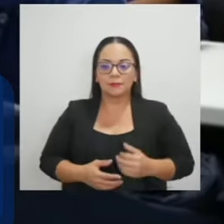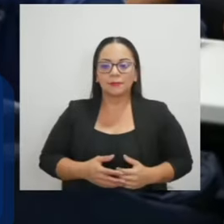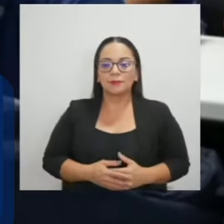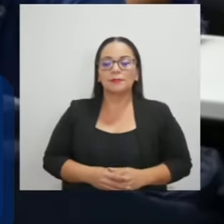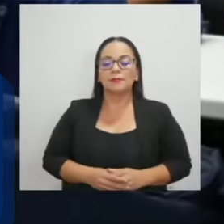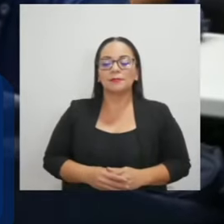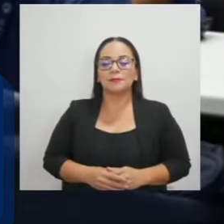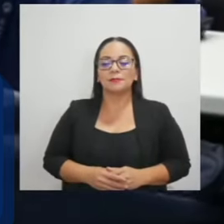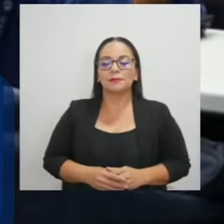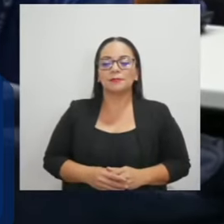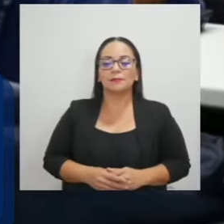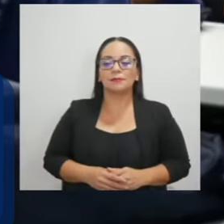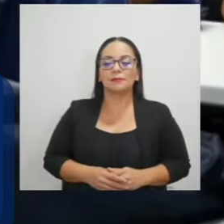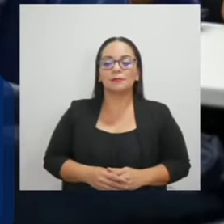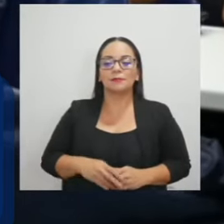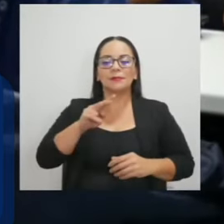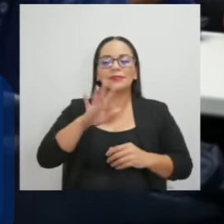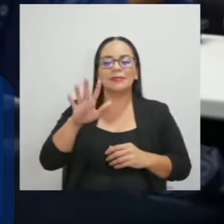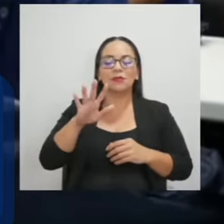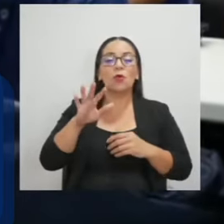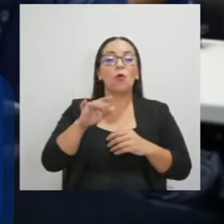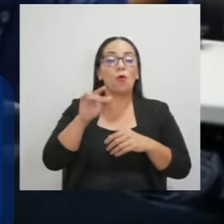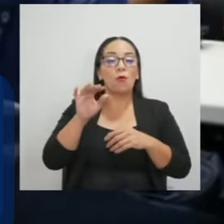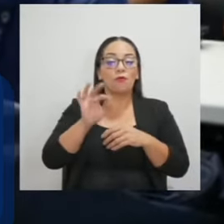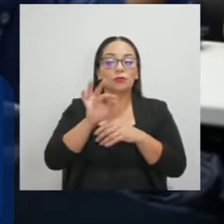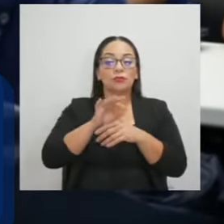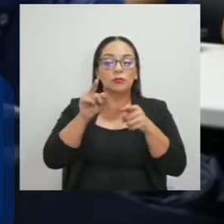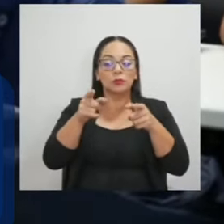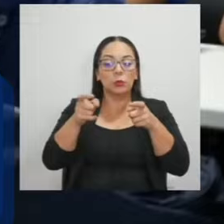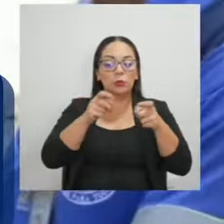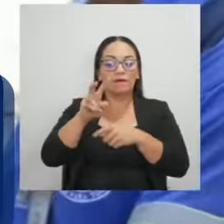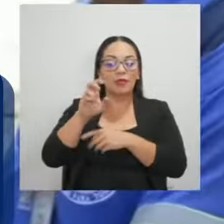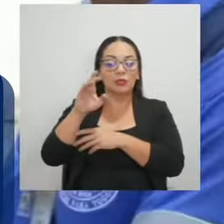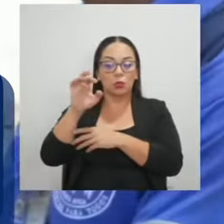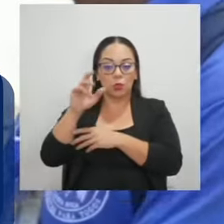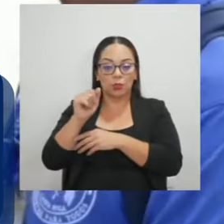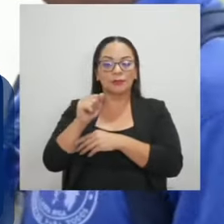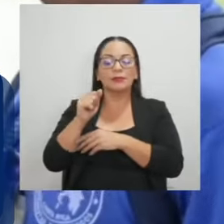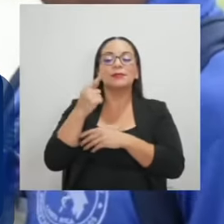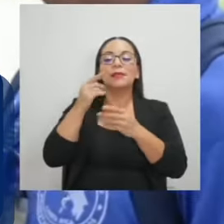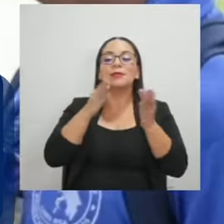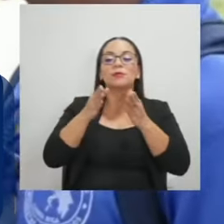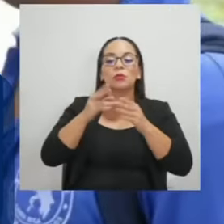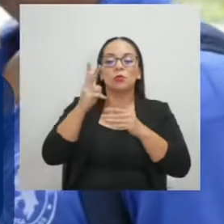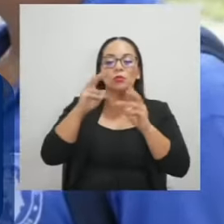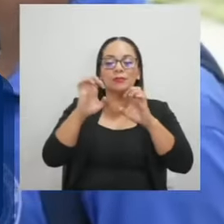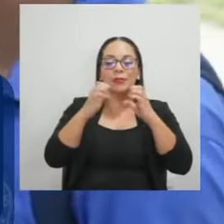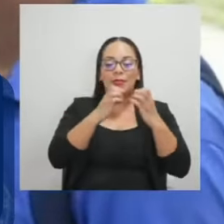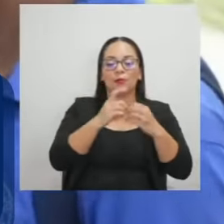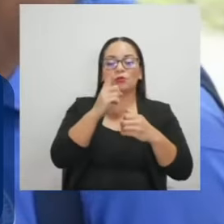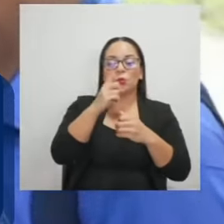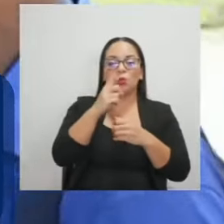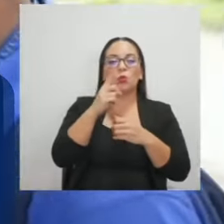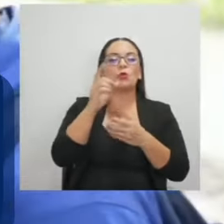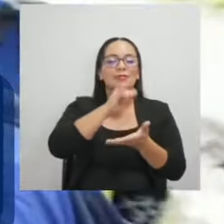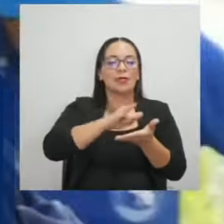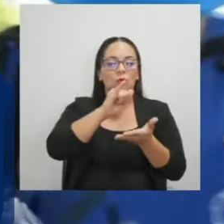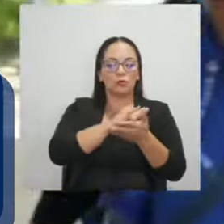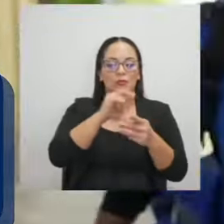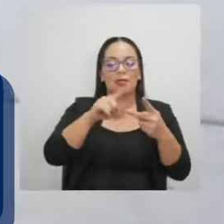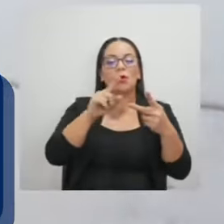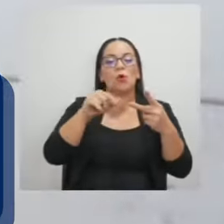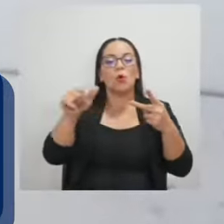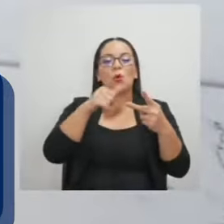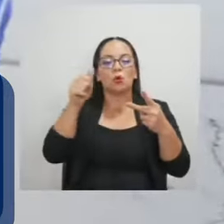funcionarios del programa de control de lectores se decidirán en dos equipos, uno para la zona de San José y otro para La